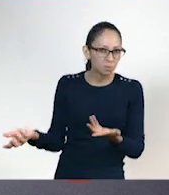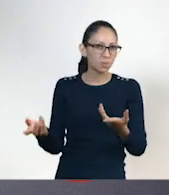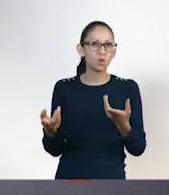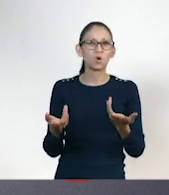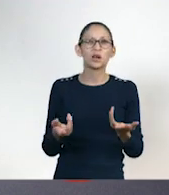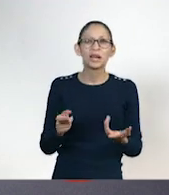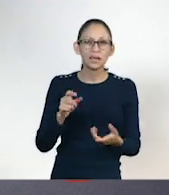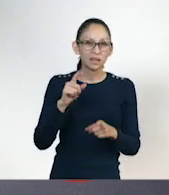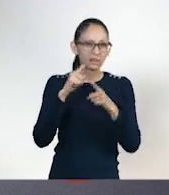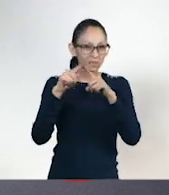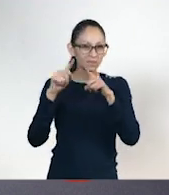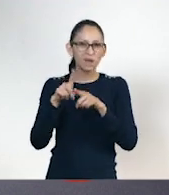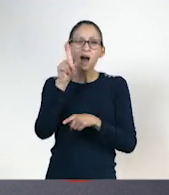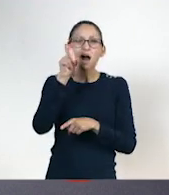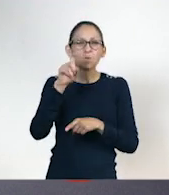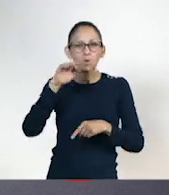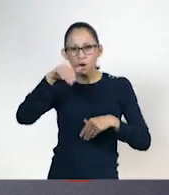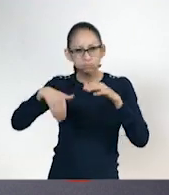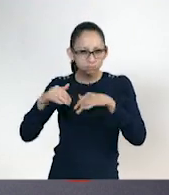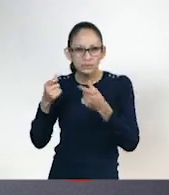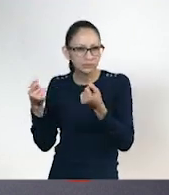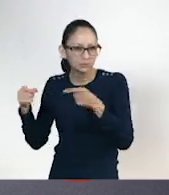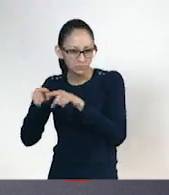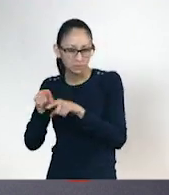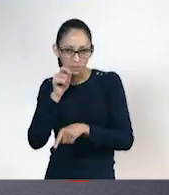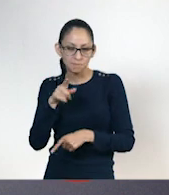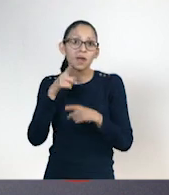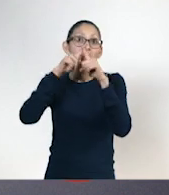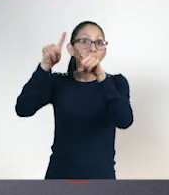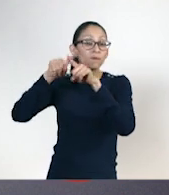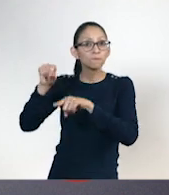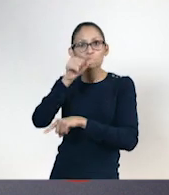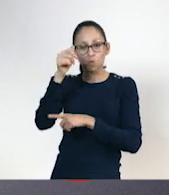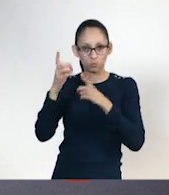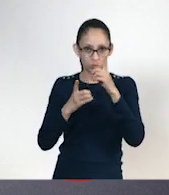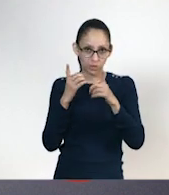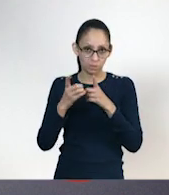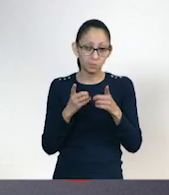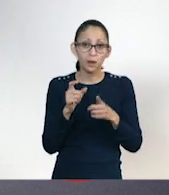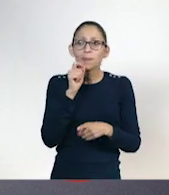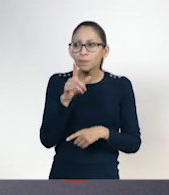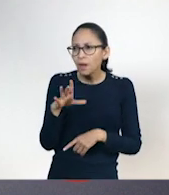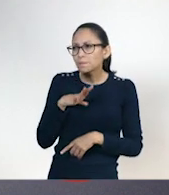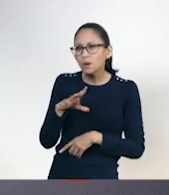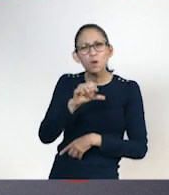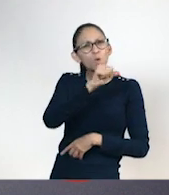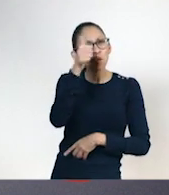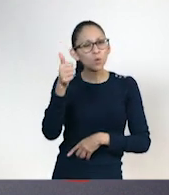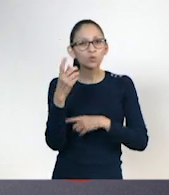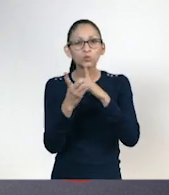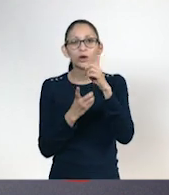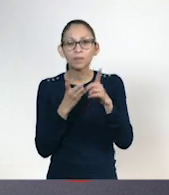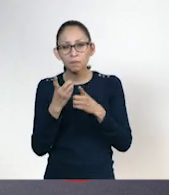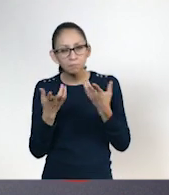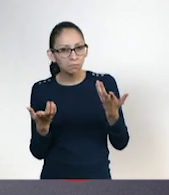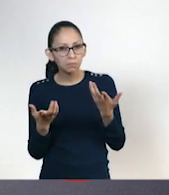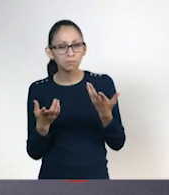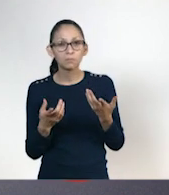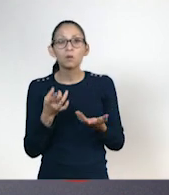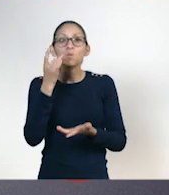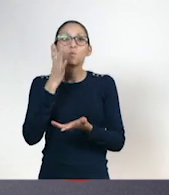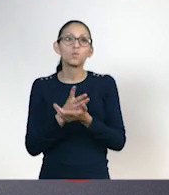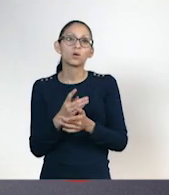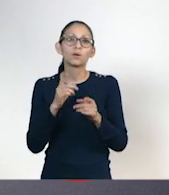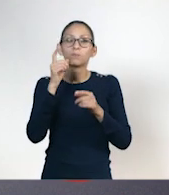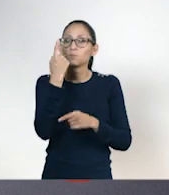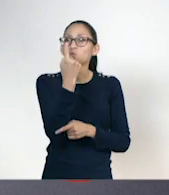¡Guau! ¡Está increíble! Entre algunos otros deportes. Ok. También tenemos aquellos deportes que se practican de forma individual.